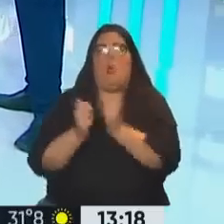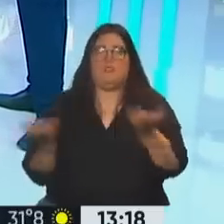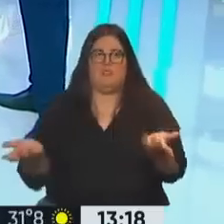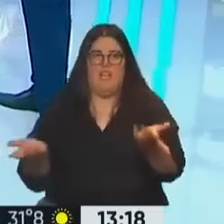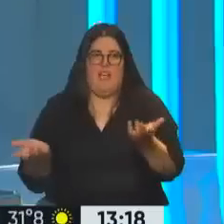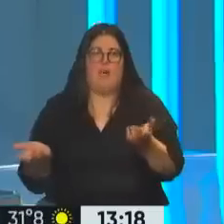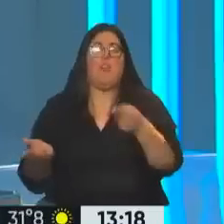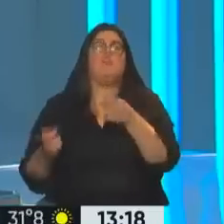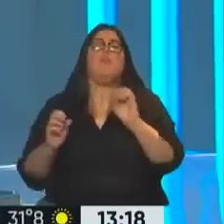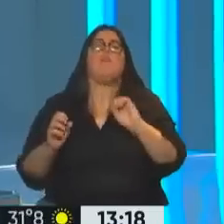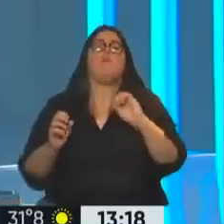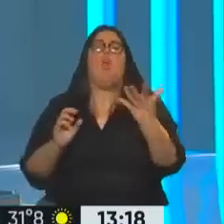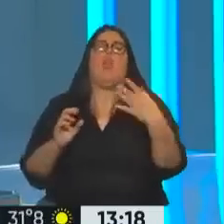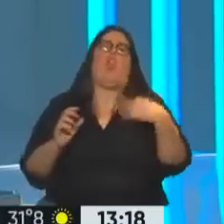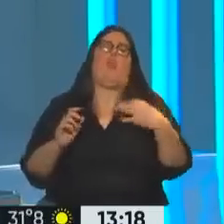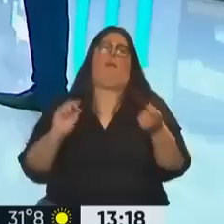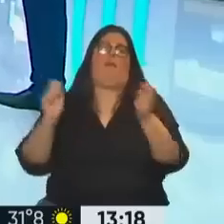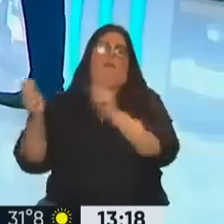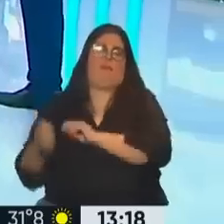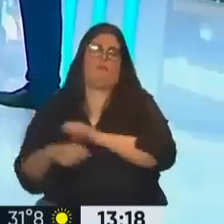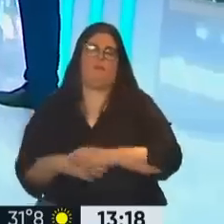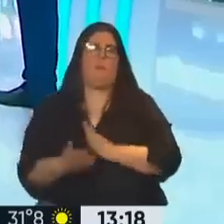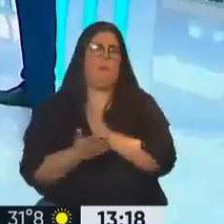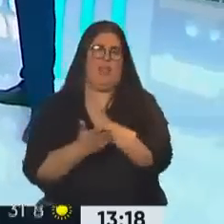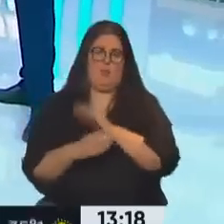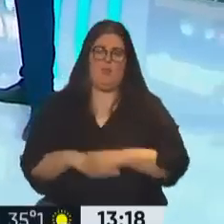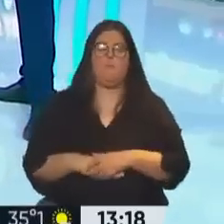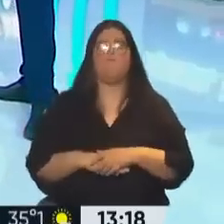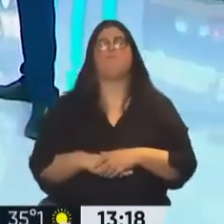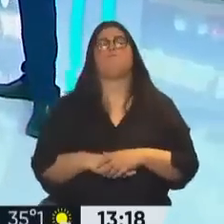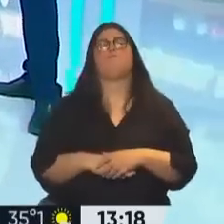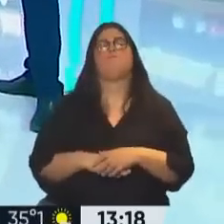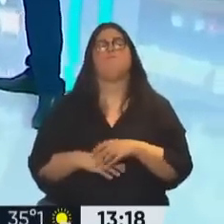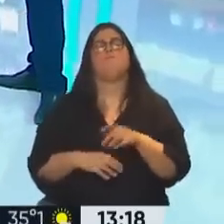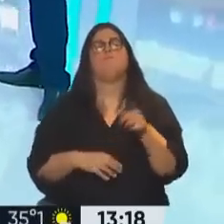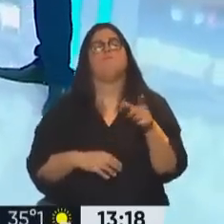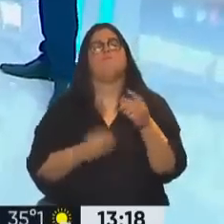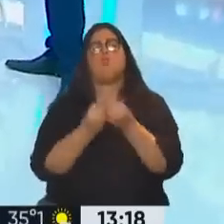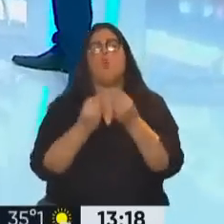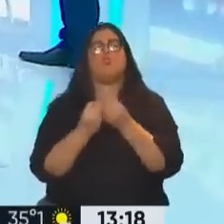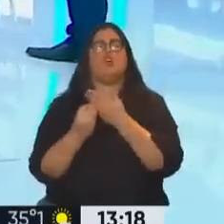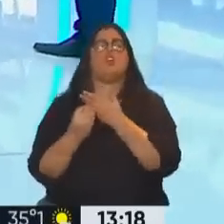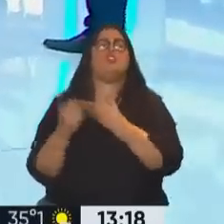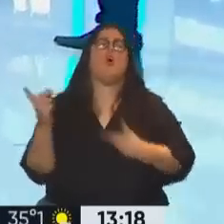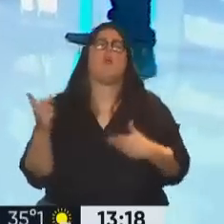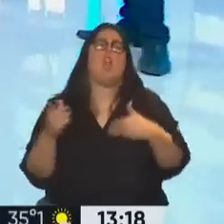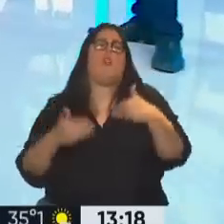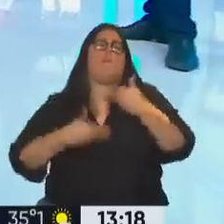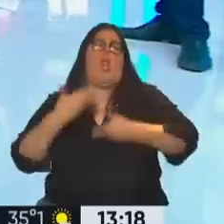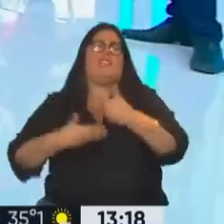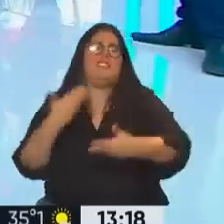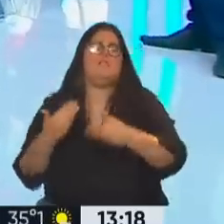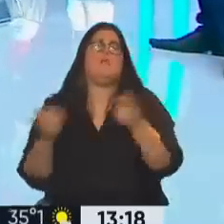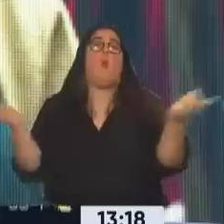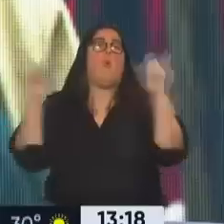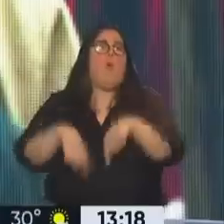innovar esos modelos permanentemente. Siguiendo con el tema del programa, muchos progresismos volvieron con una idea de que